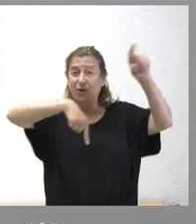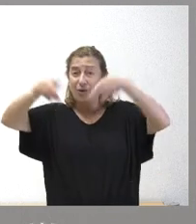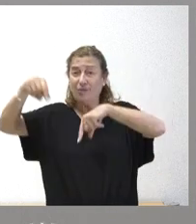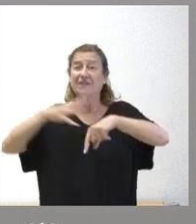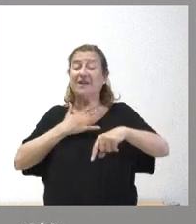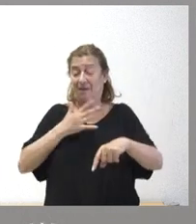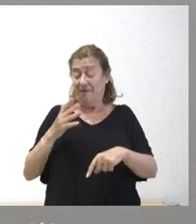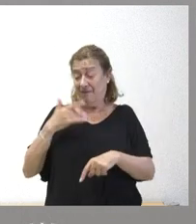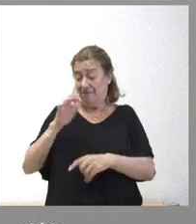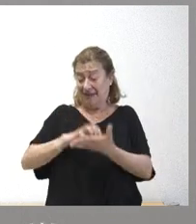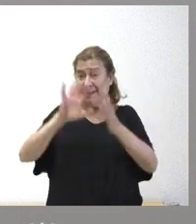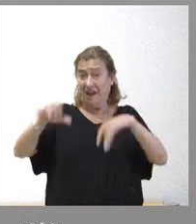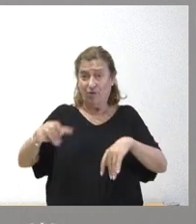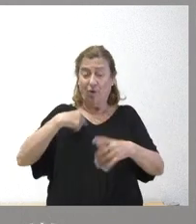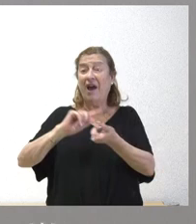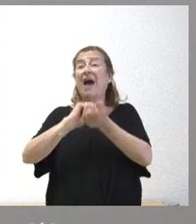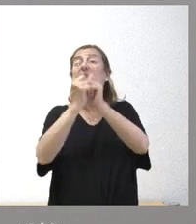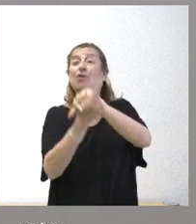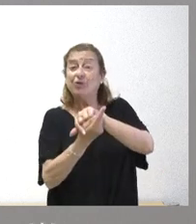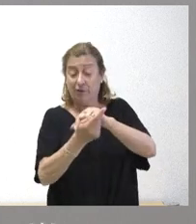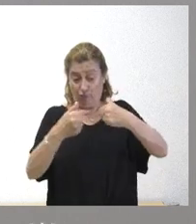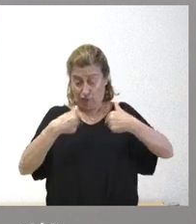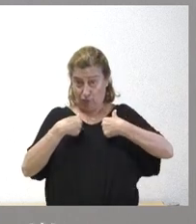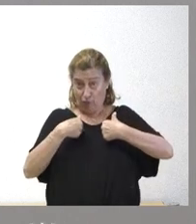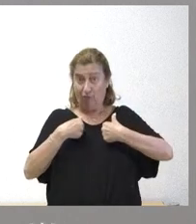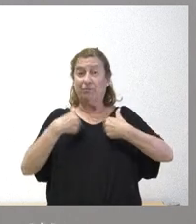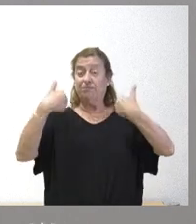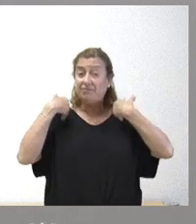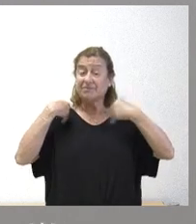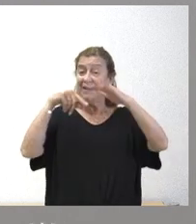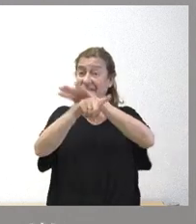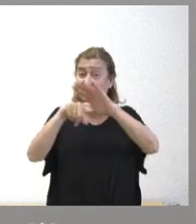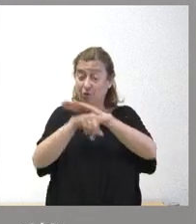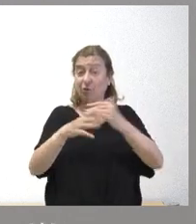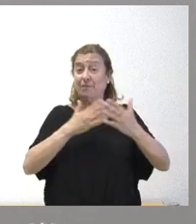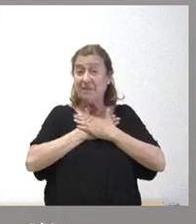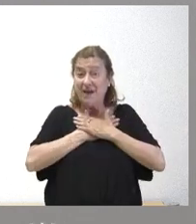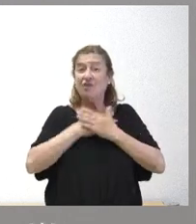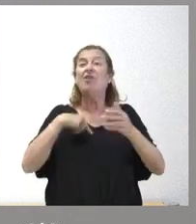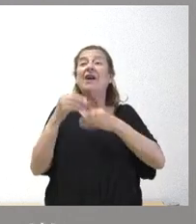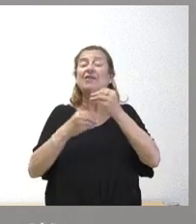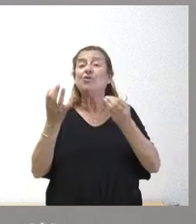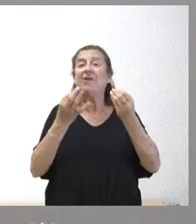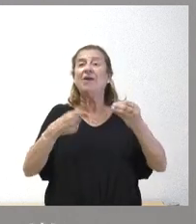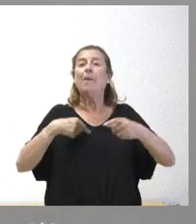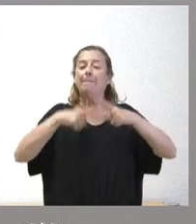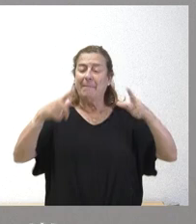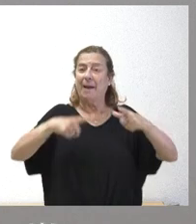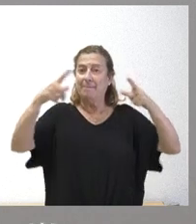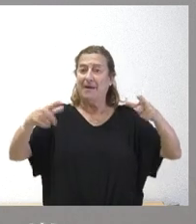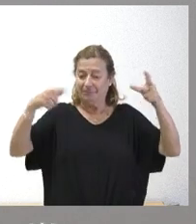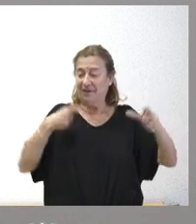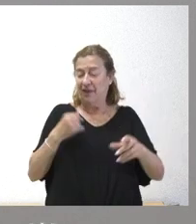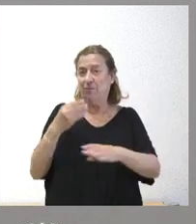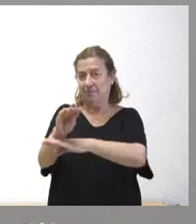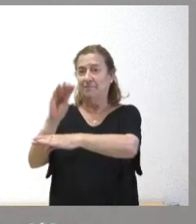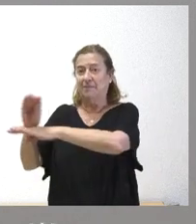comunidad autónoma. Y nosotros, al contrario, en las que nos corresponde gestionar a nosotros, las que son de nuestra competencia, lo que hemos hecho es venir incrementando las cuantías que aportamos para